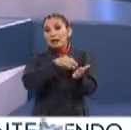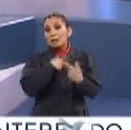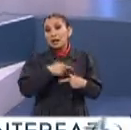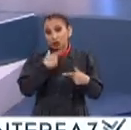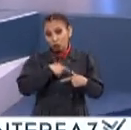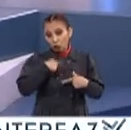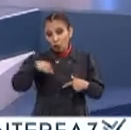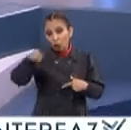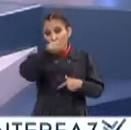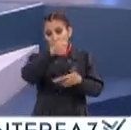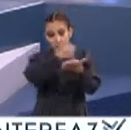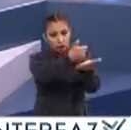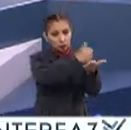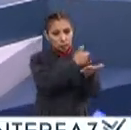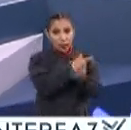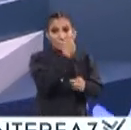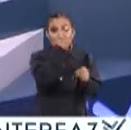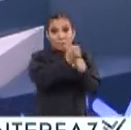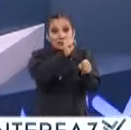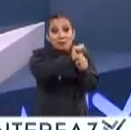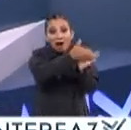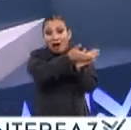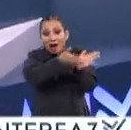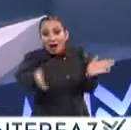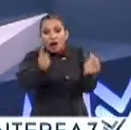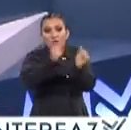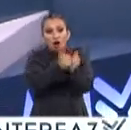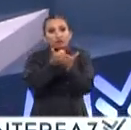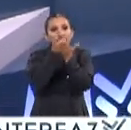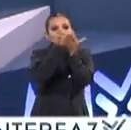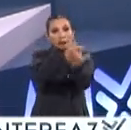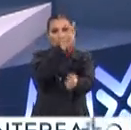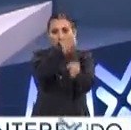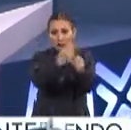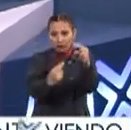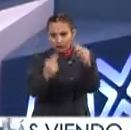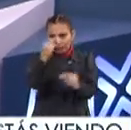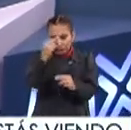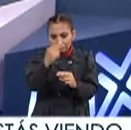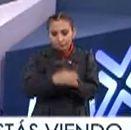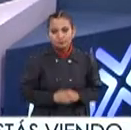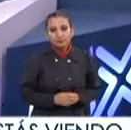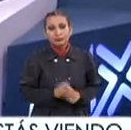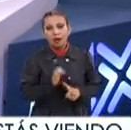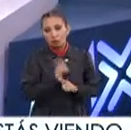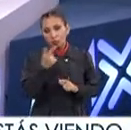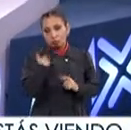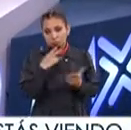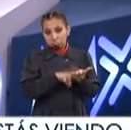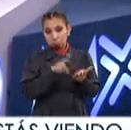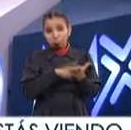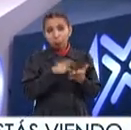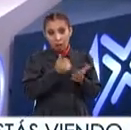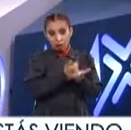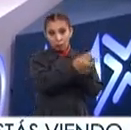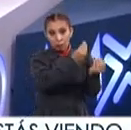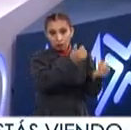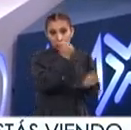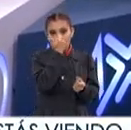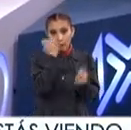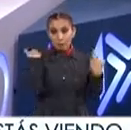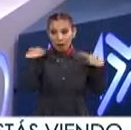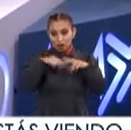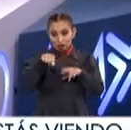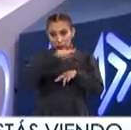personas en la primera semana con intervenciones de primer nivel Entonces para ellos fue muy rico, fue importante para los